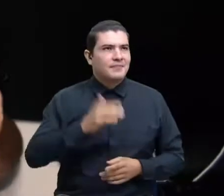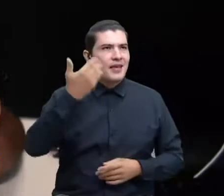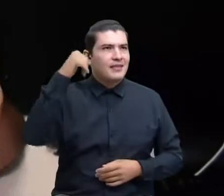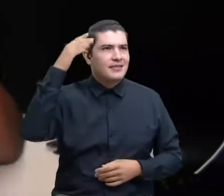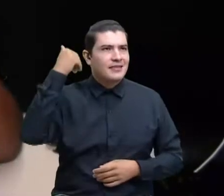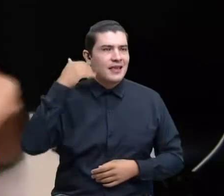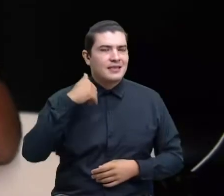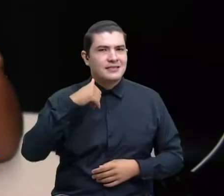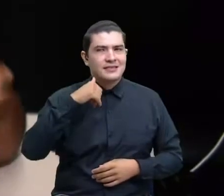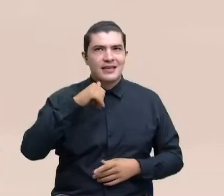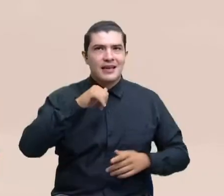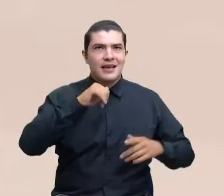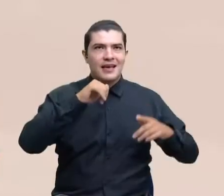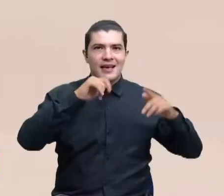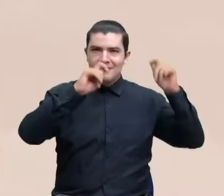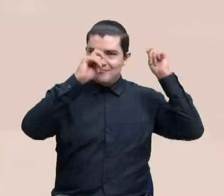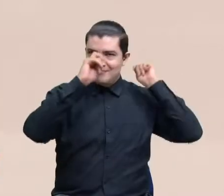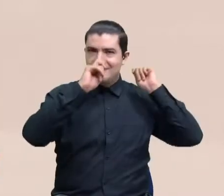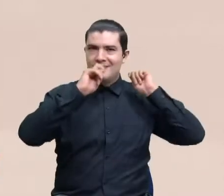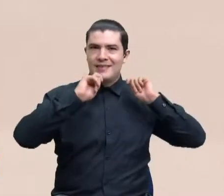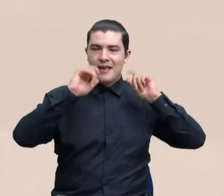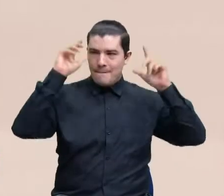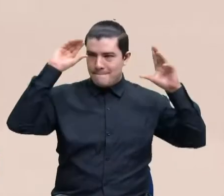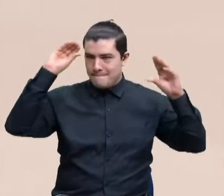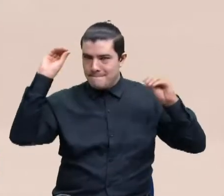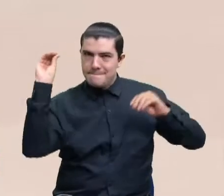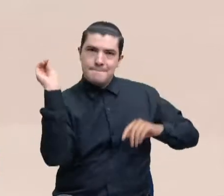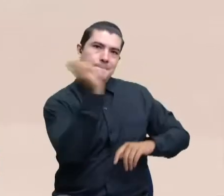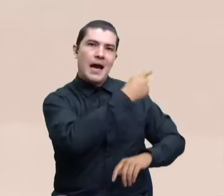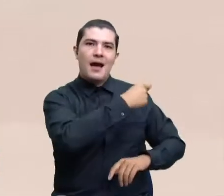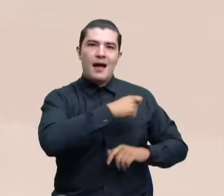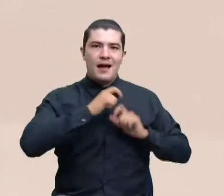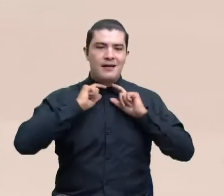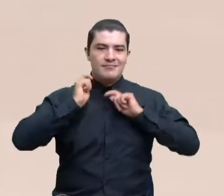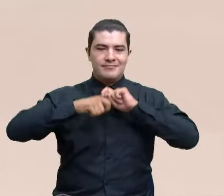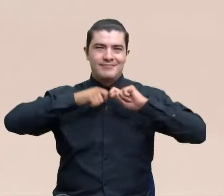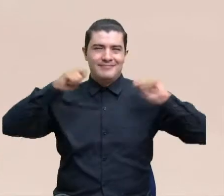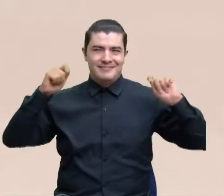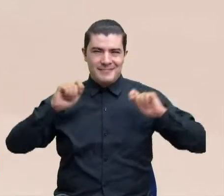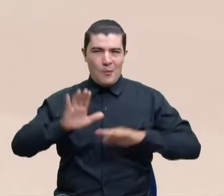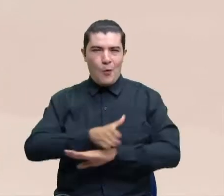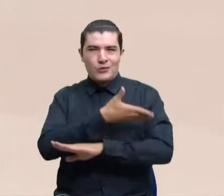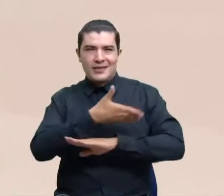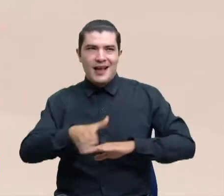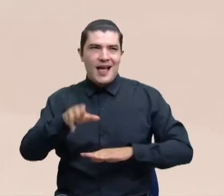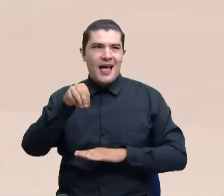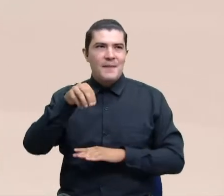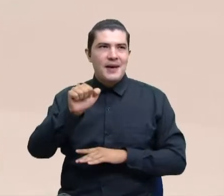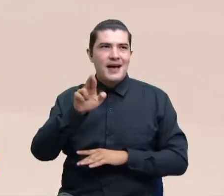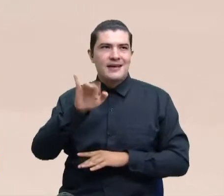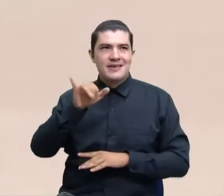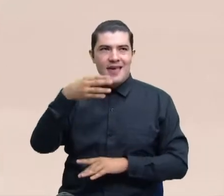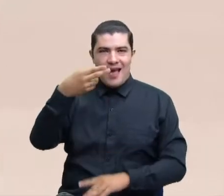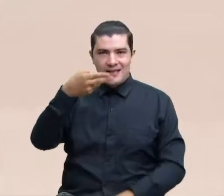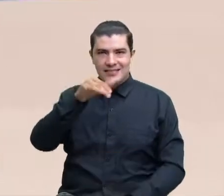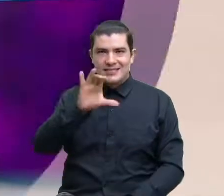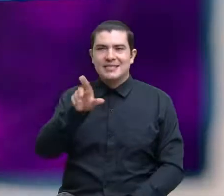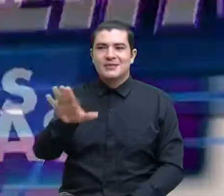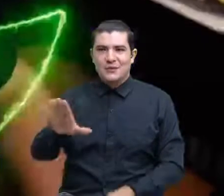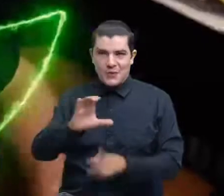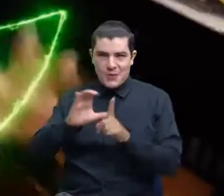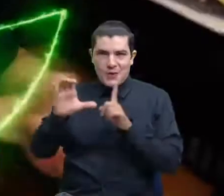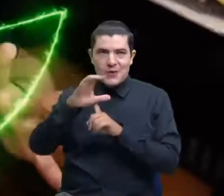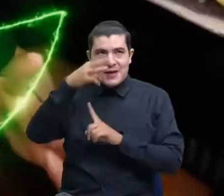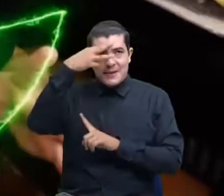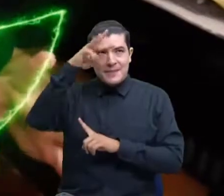siempre como que mis papás eran basados en la música, en todo lo que llevara ese año. Cultura mexicana. Cultura mexicana,